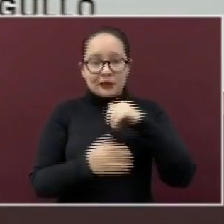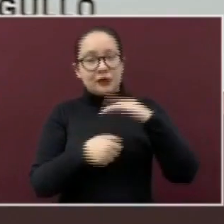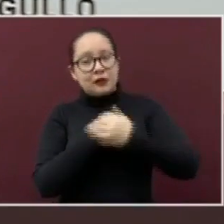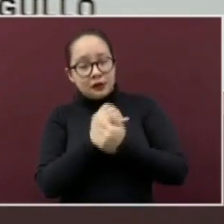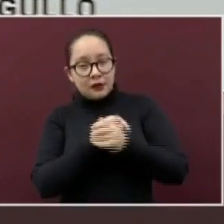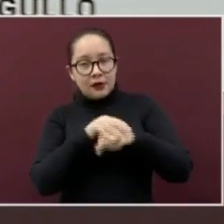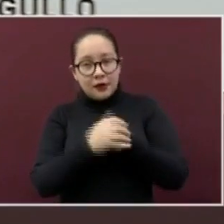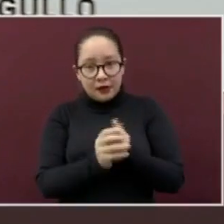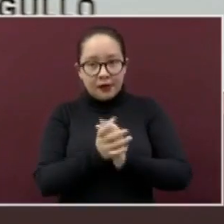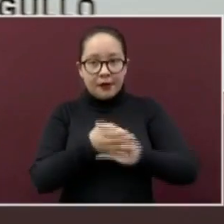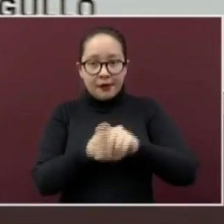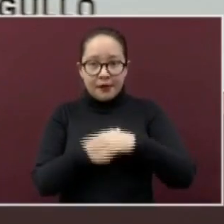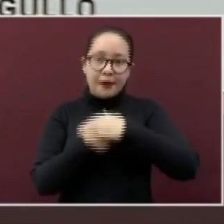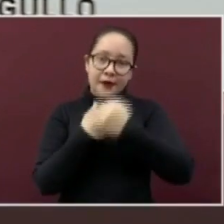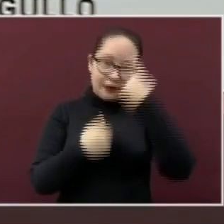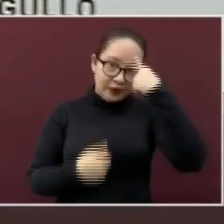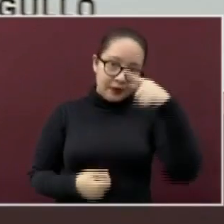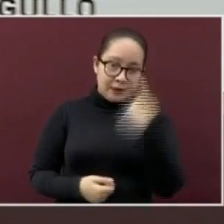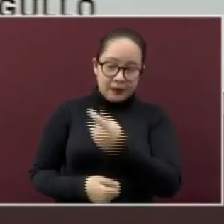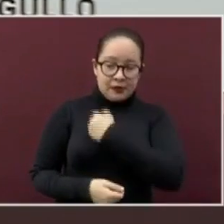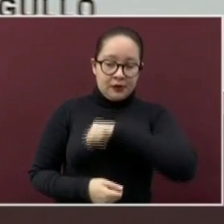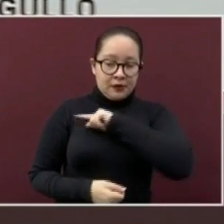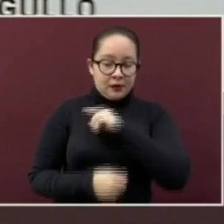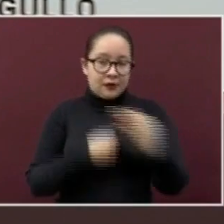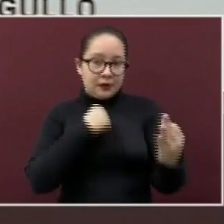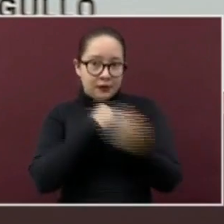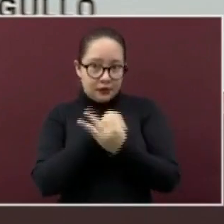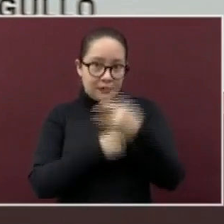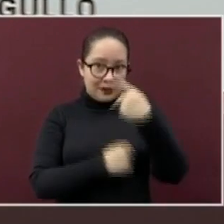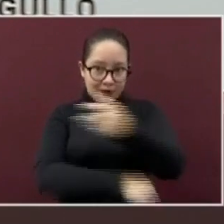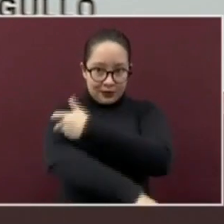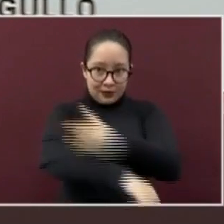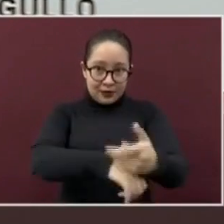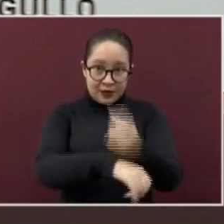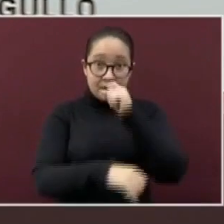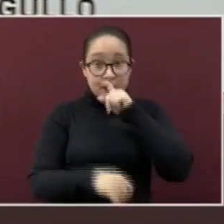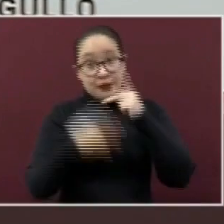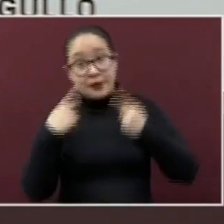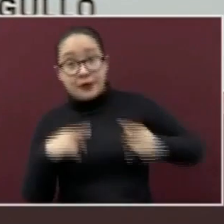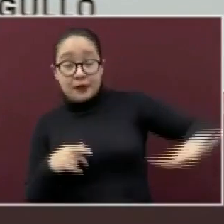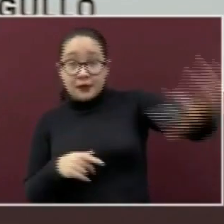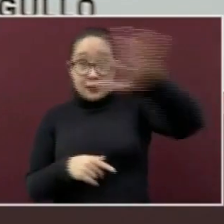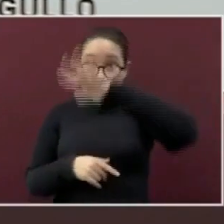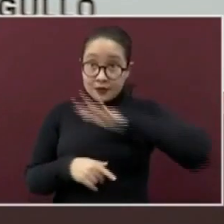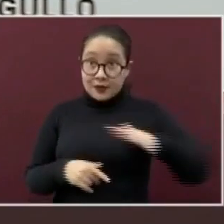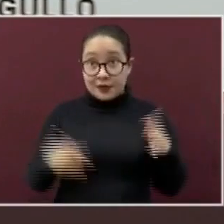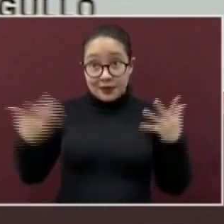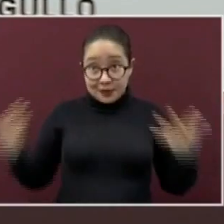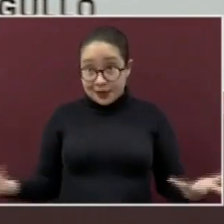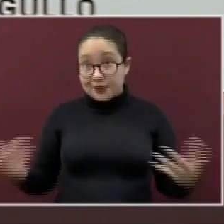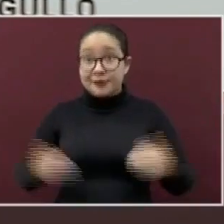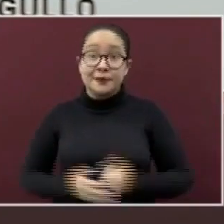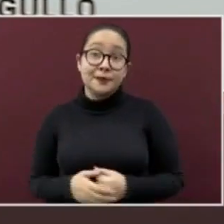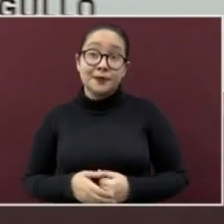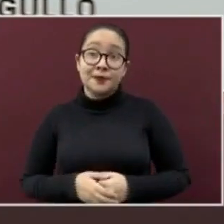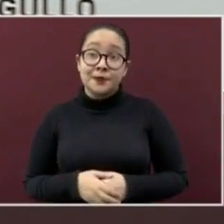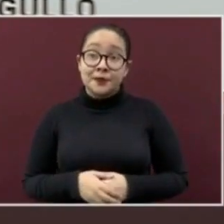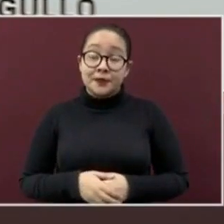Por su propia salud, la de sus seres queridos y de la población usuaria en general.